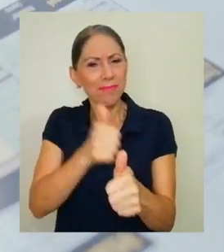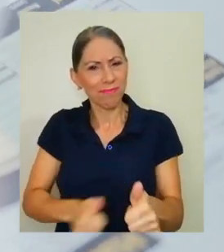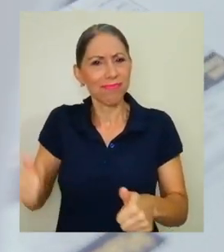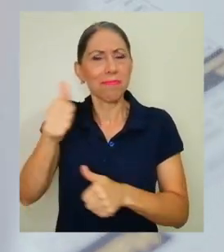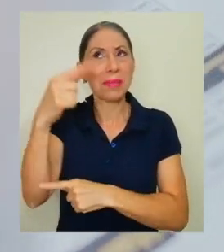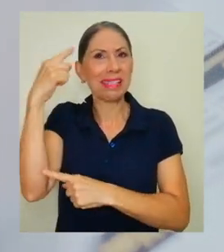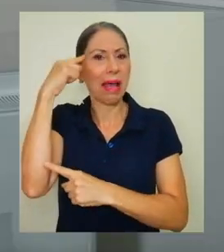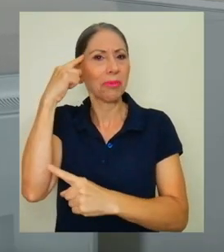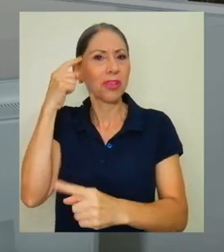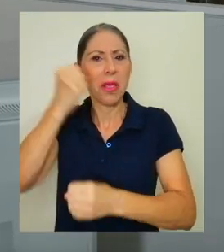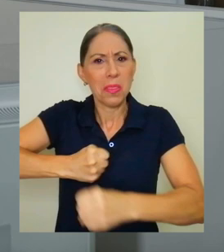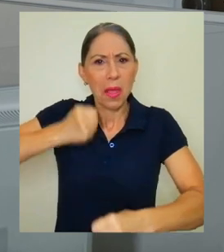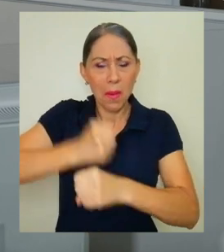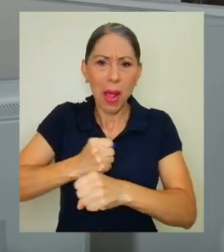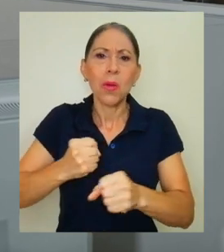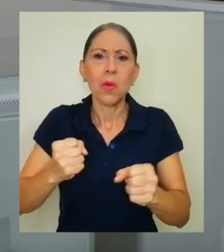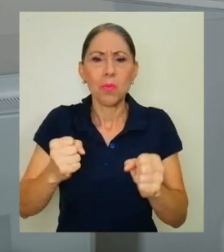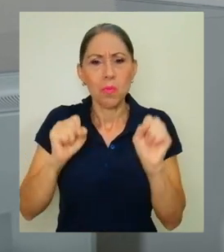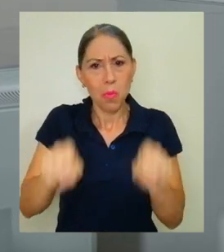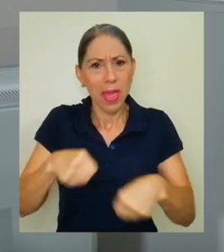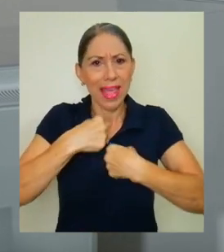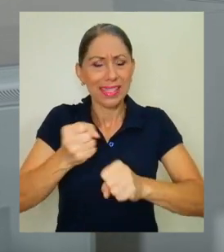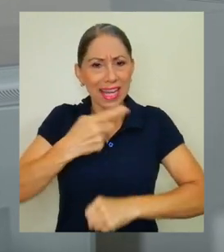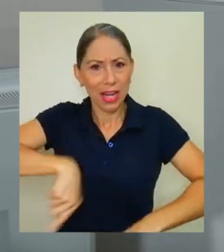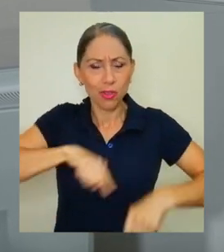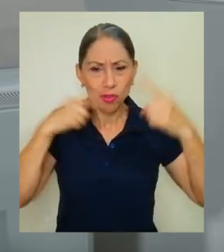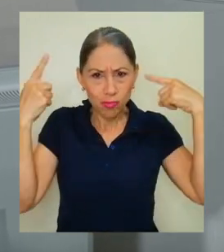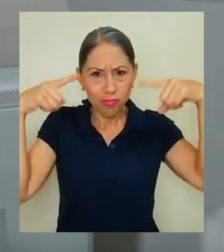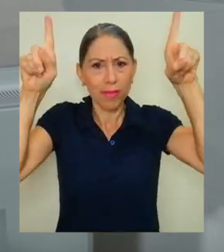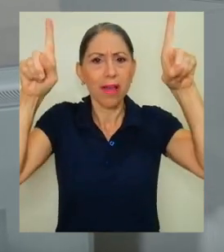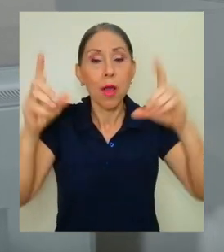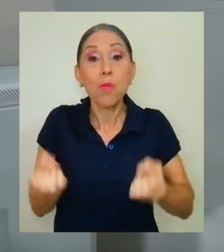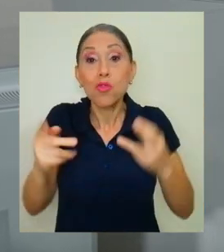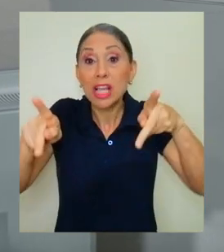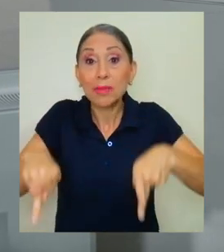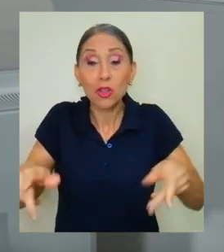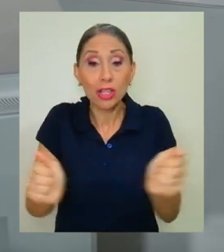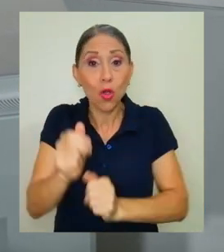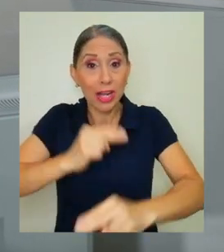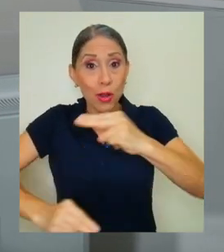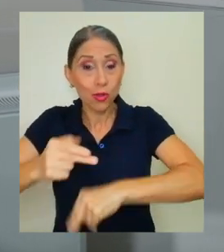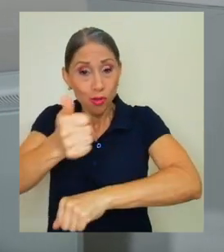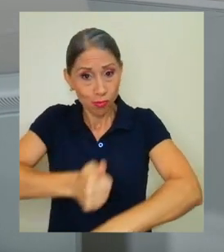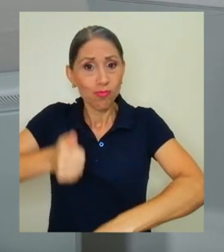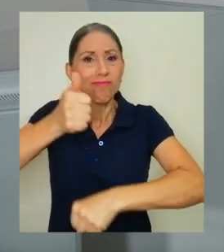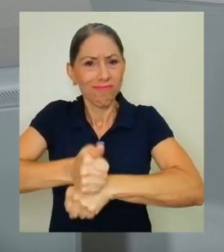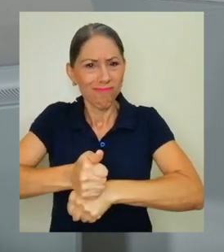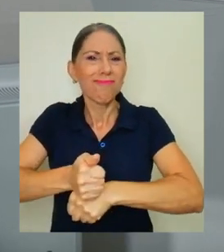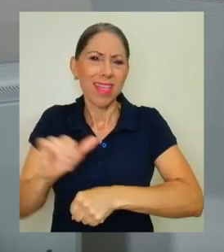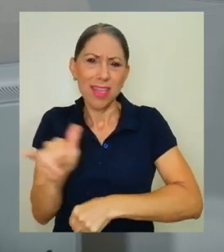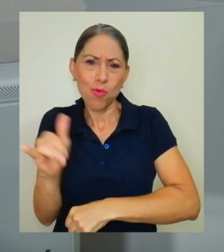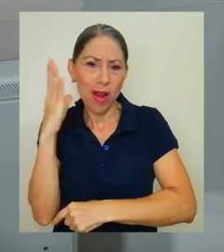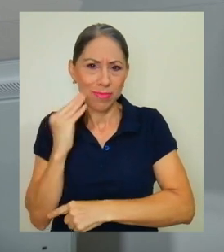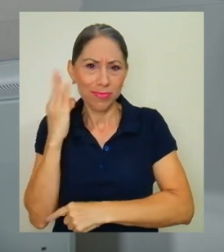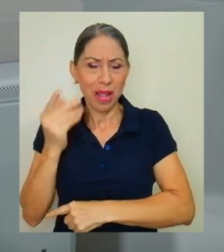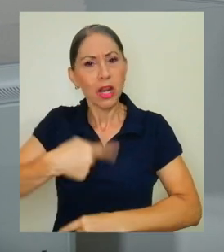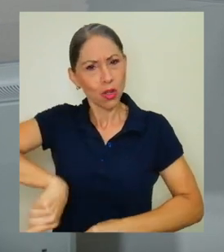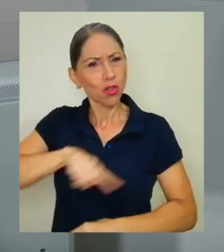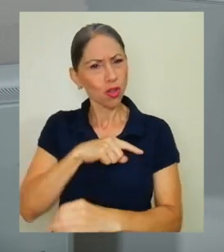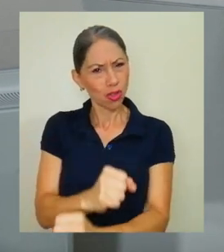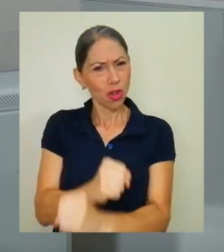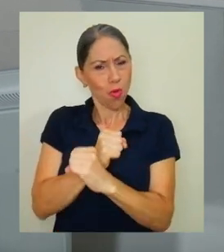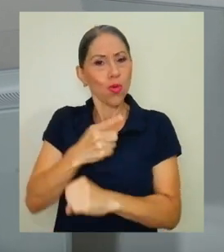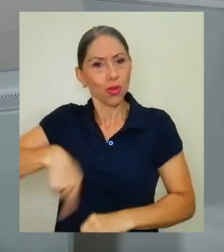nos va a hacer triunfar. Creo que muchos emprendedores pasan por ese proceso y nosotros tenemos total convicción de que vamos a poder salir